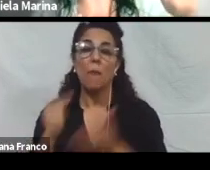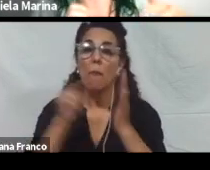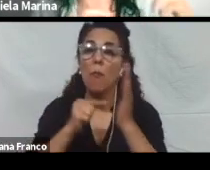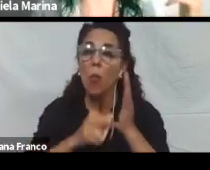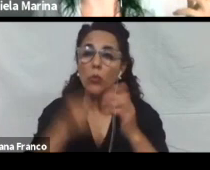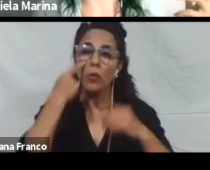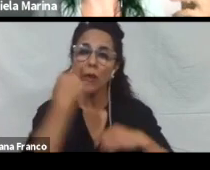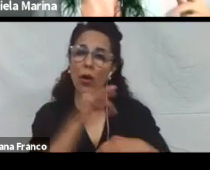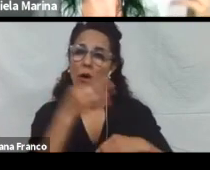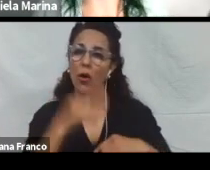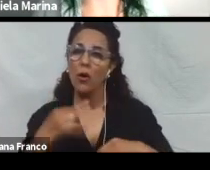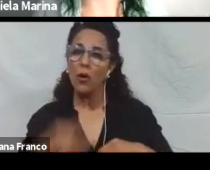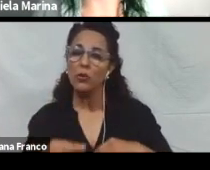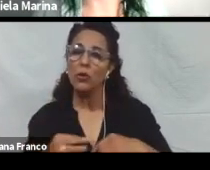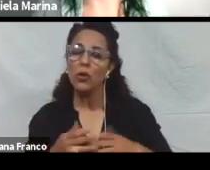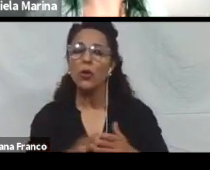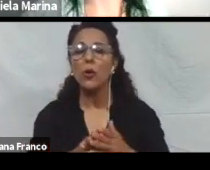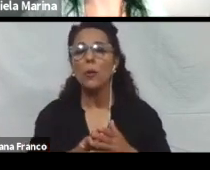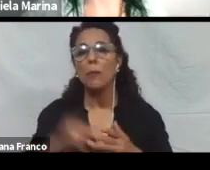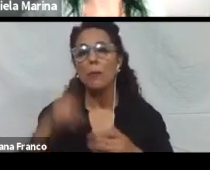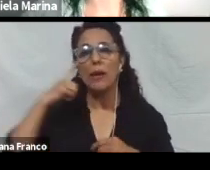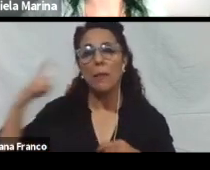revisar lo que ya se aprendió.